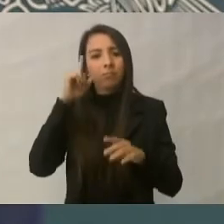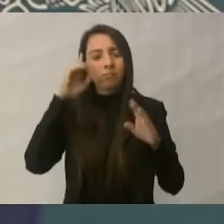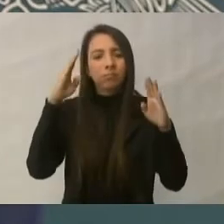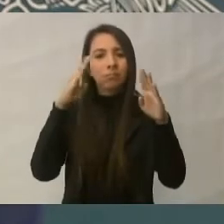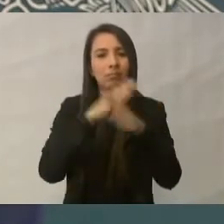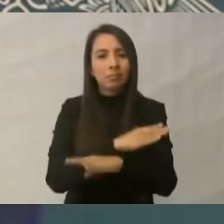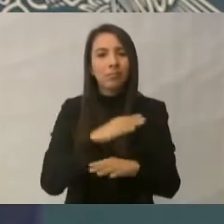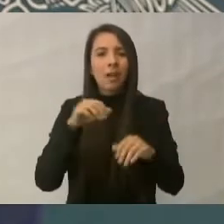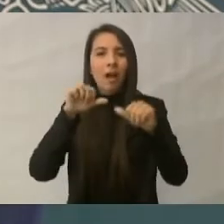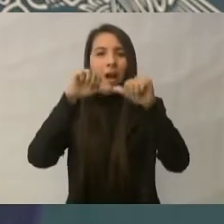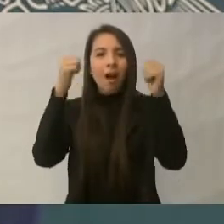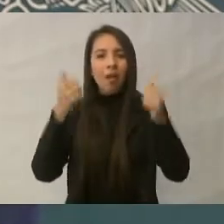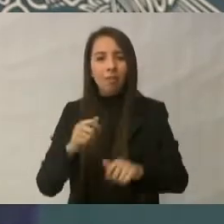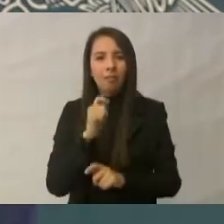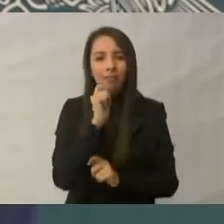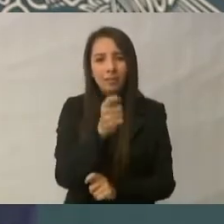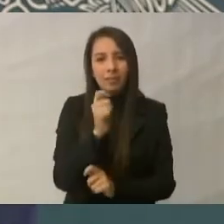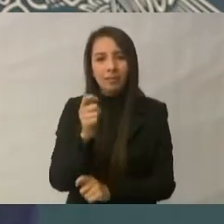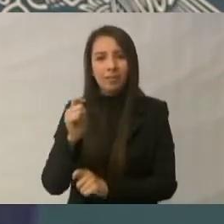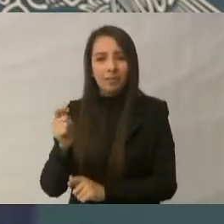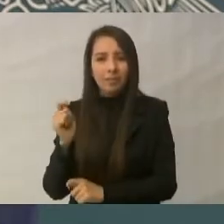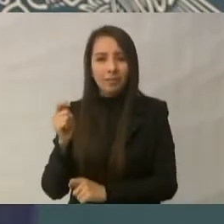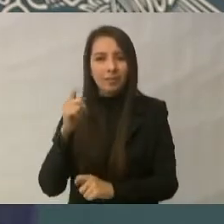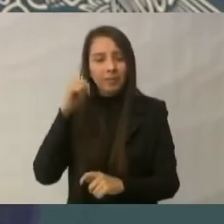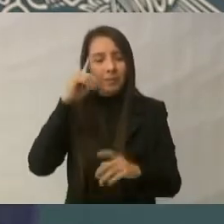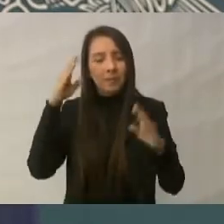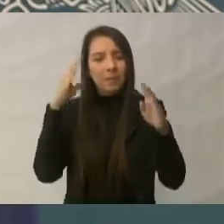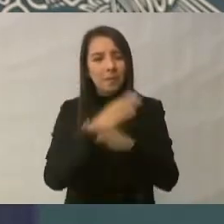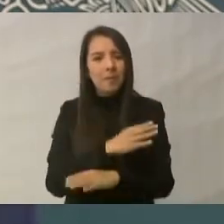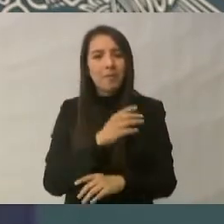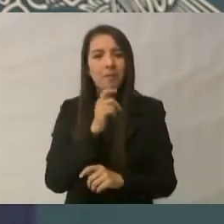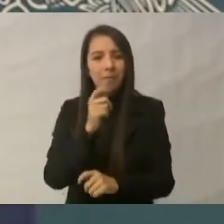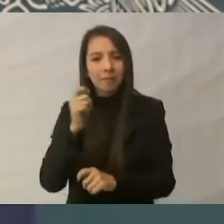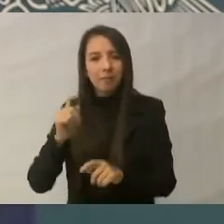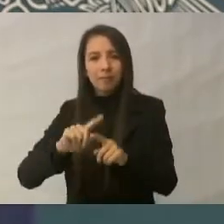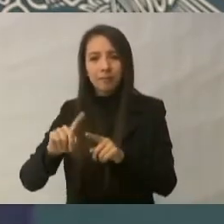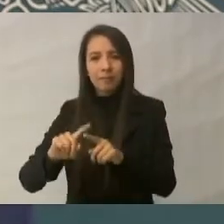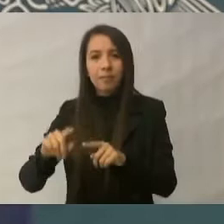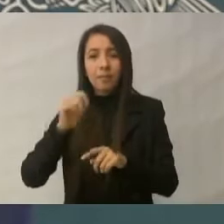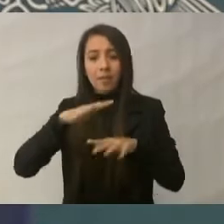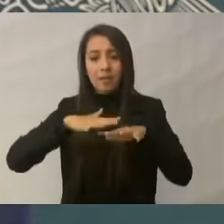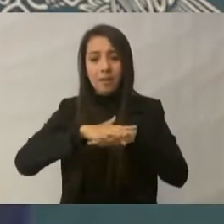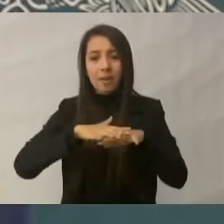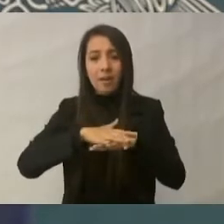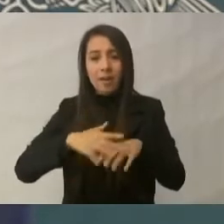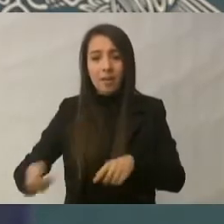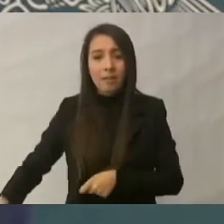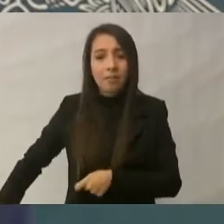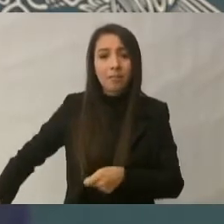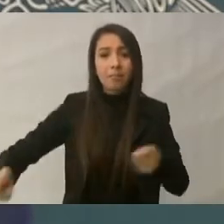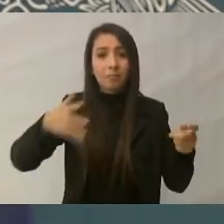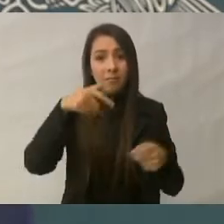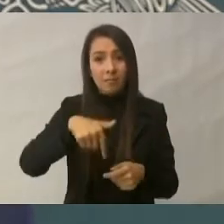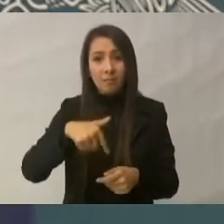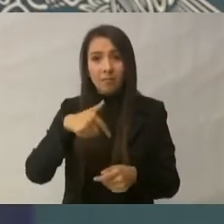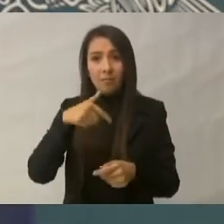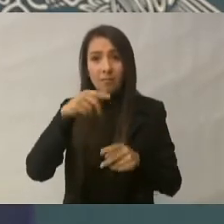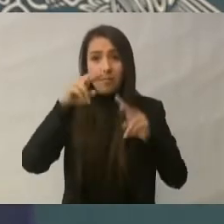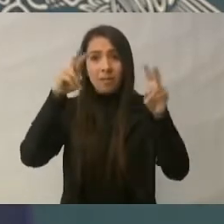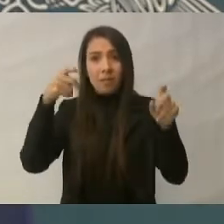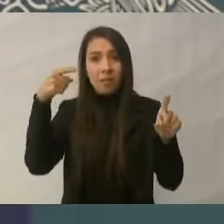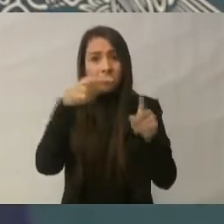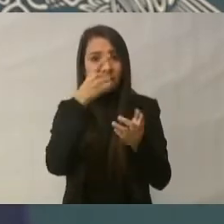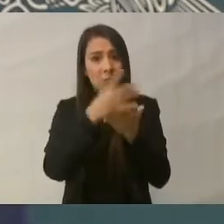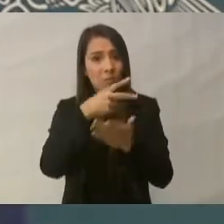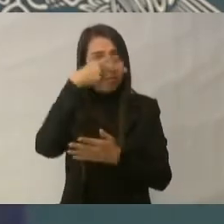amables con el ambiente. La provisión de redes de enmaye no es un asunto exclusivo de México, es un asunto internacional.